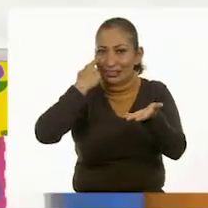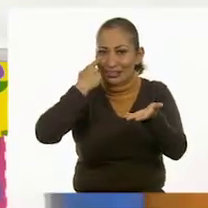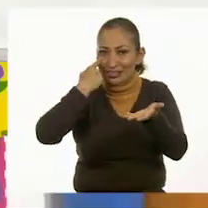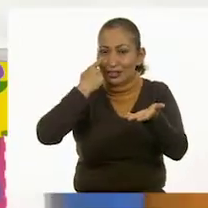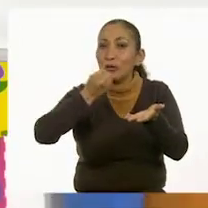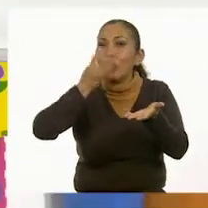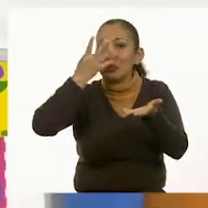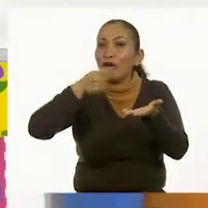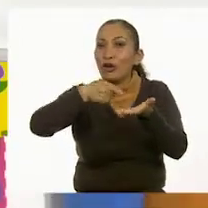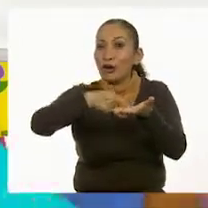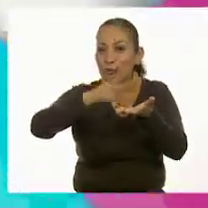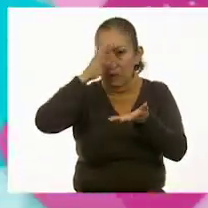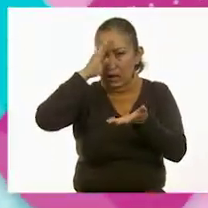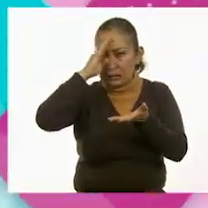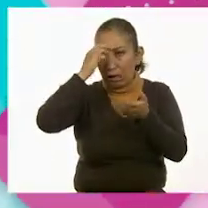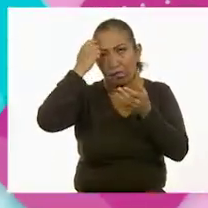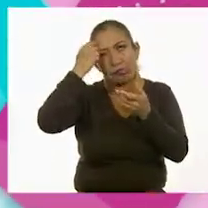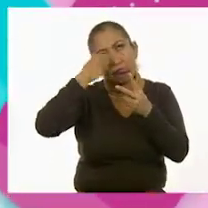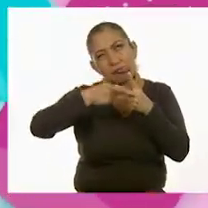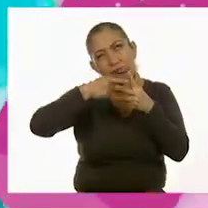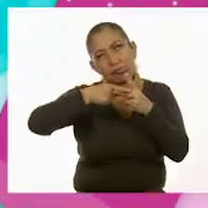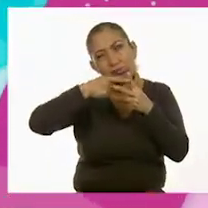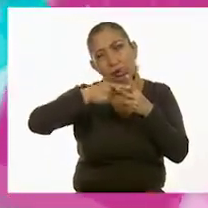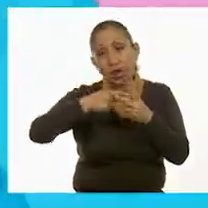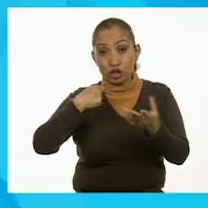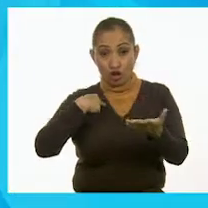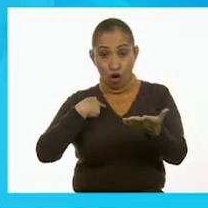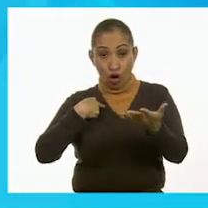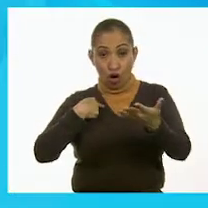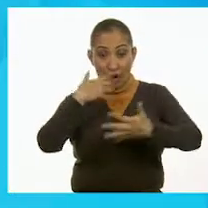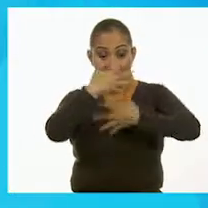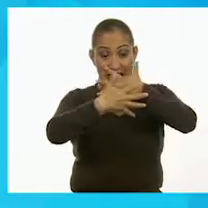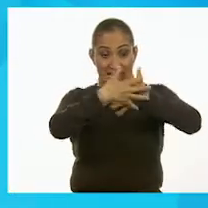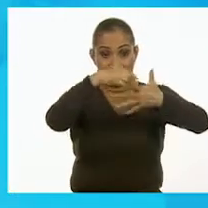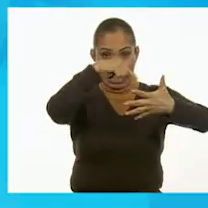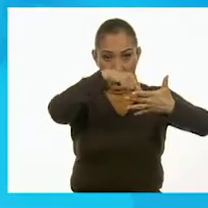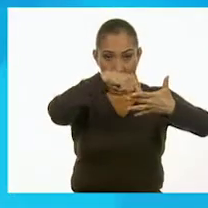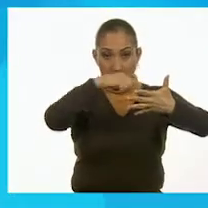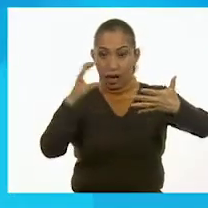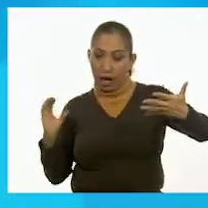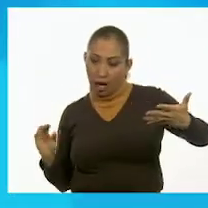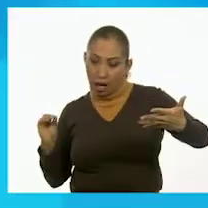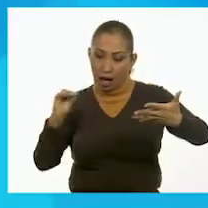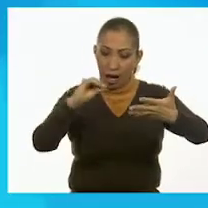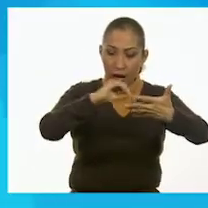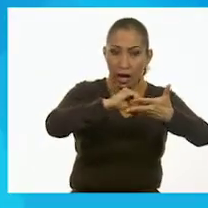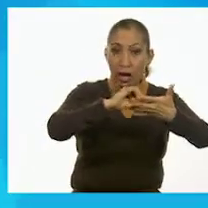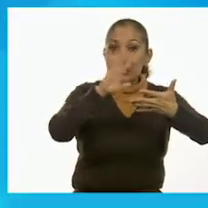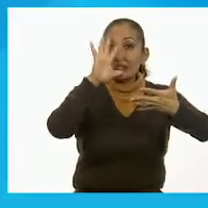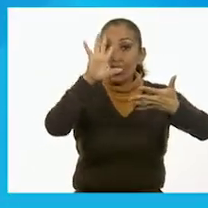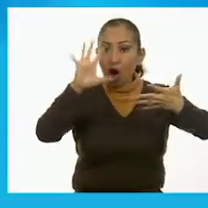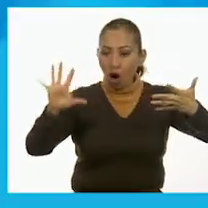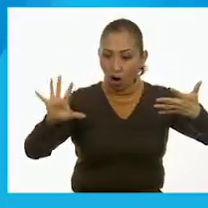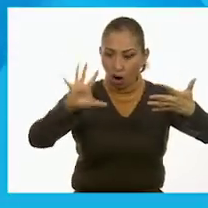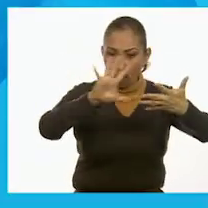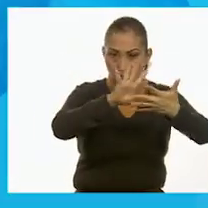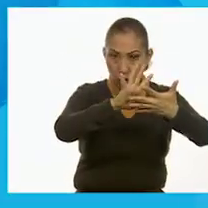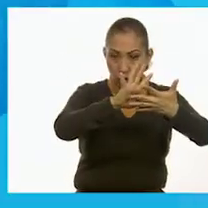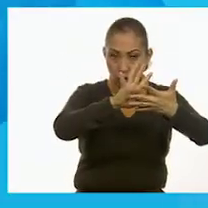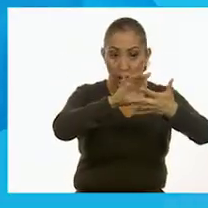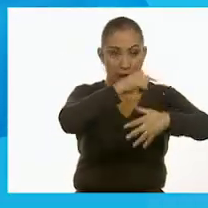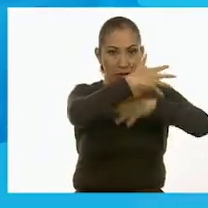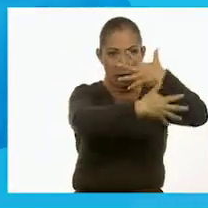son? Uh... Piensen ustedes en casa. Agregue cinco fichas más. Ajá. Teníamos